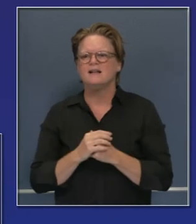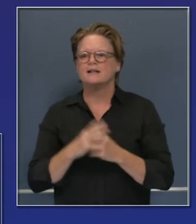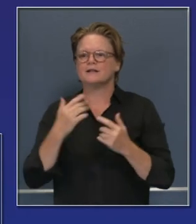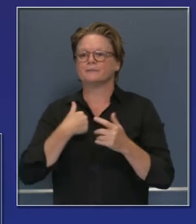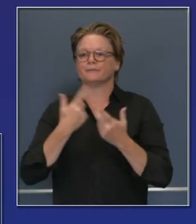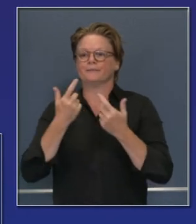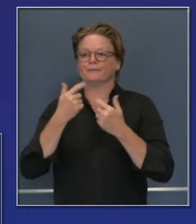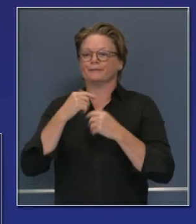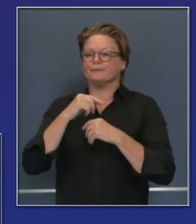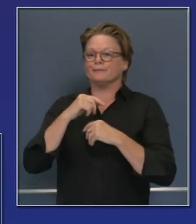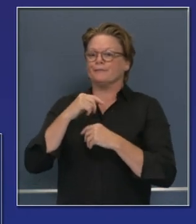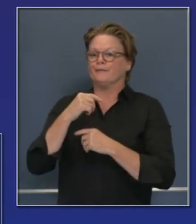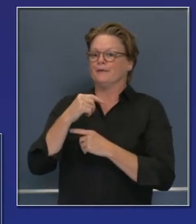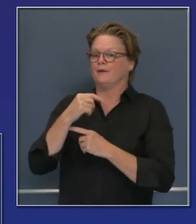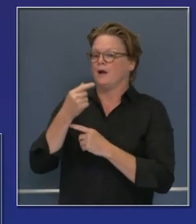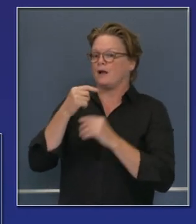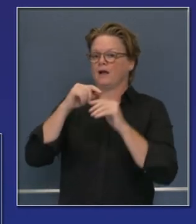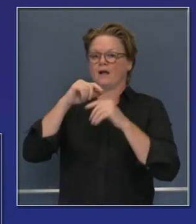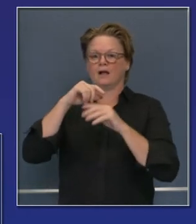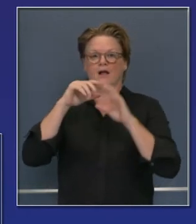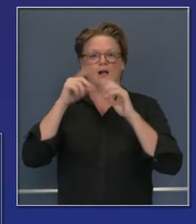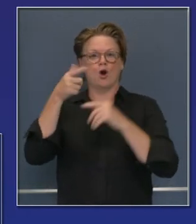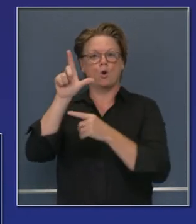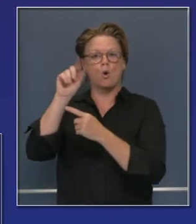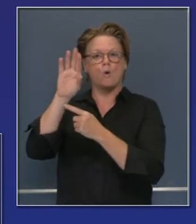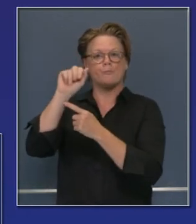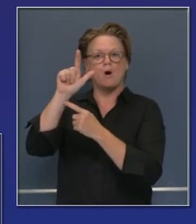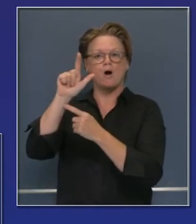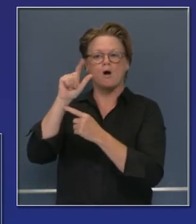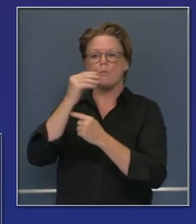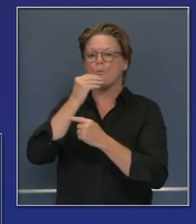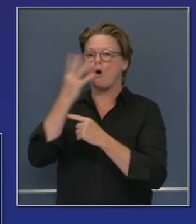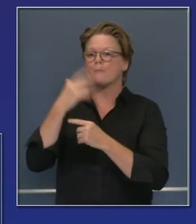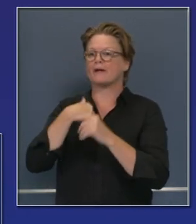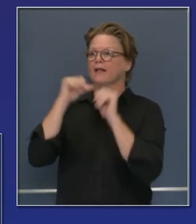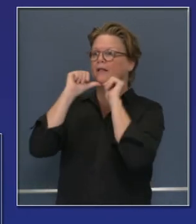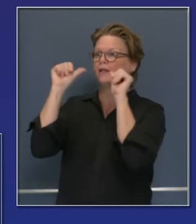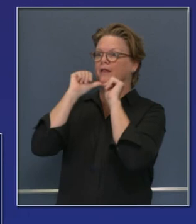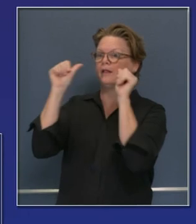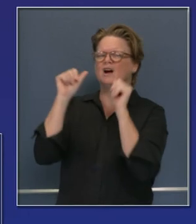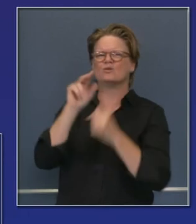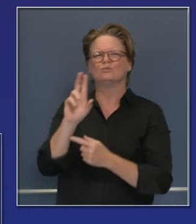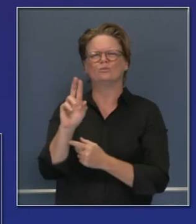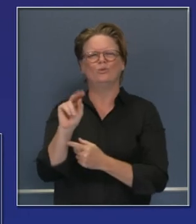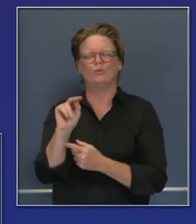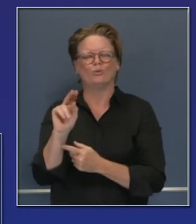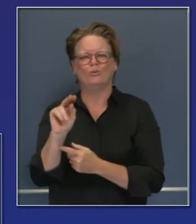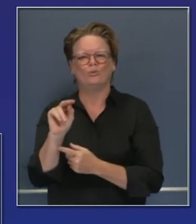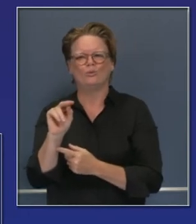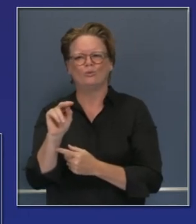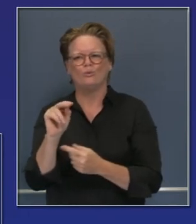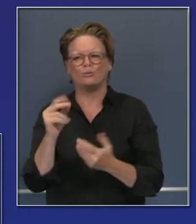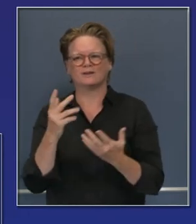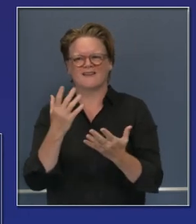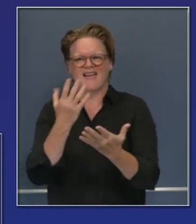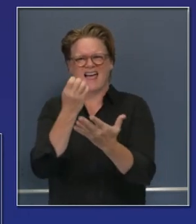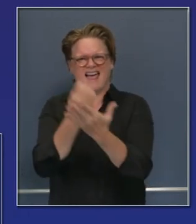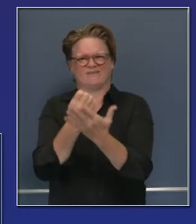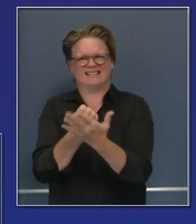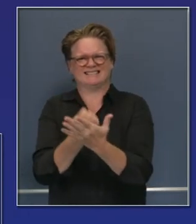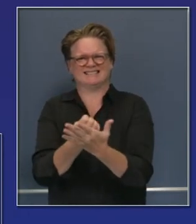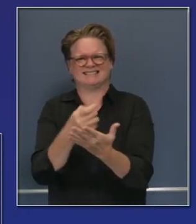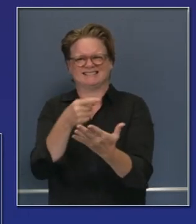está pasando en el cambio climático la madre naturaleza se ha unido a nuestra conversación es abrumador la evidencia es